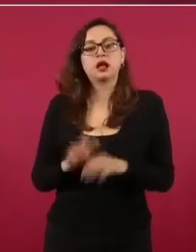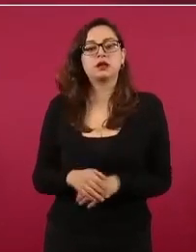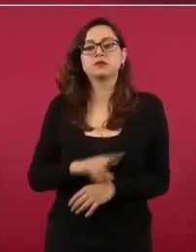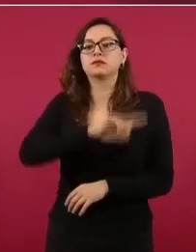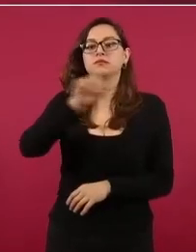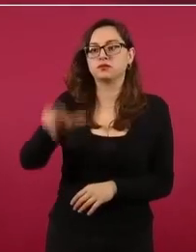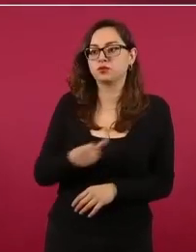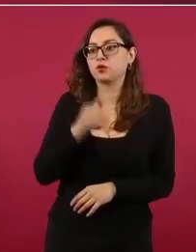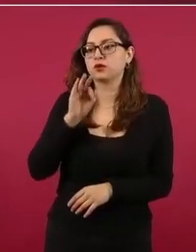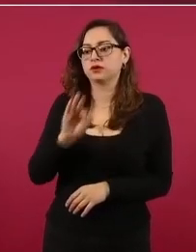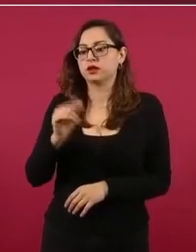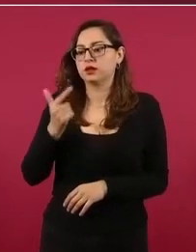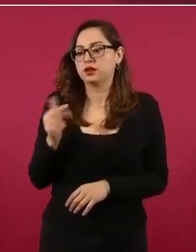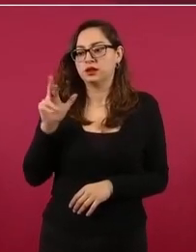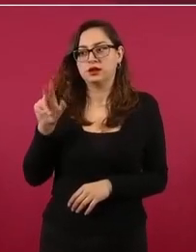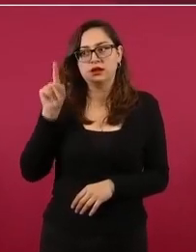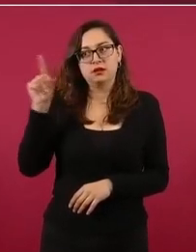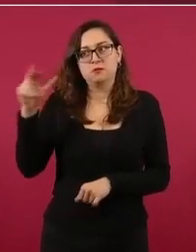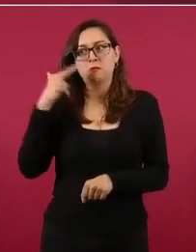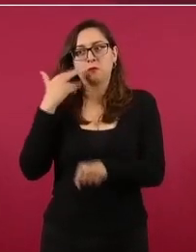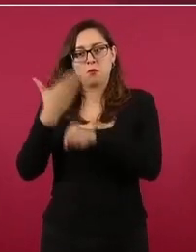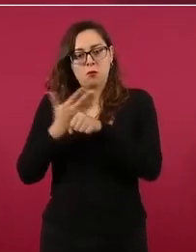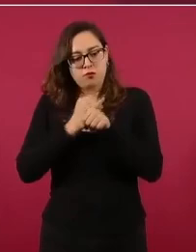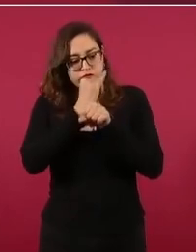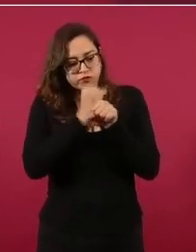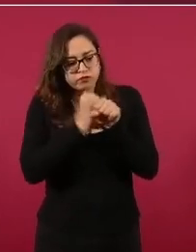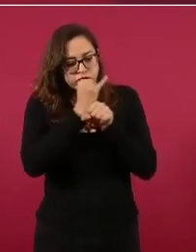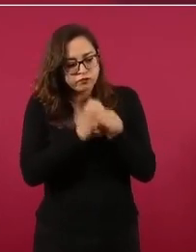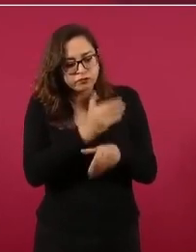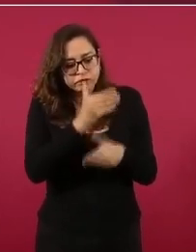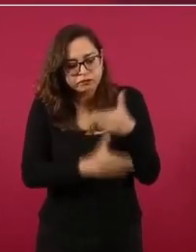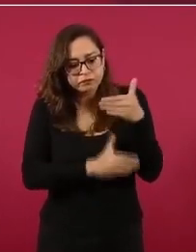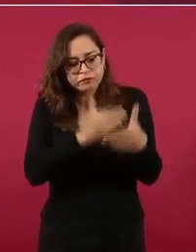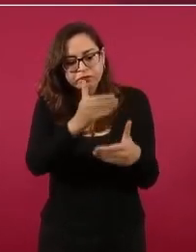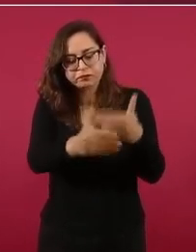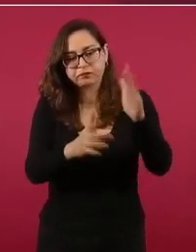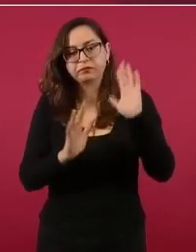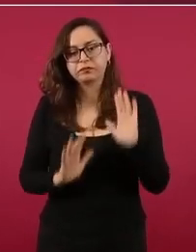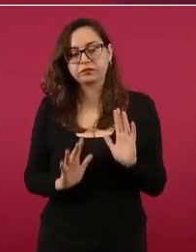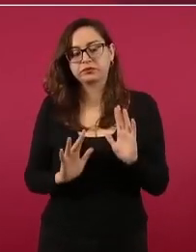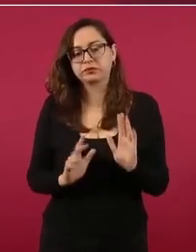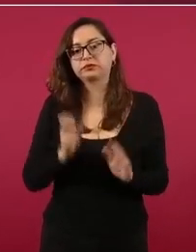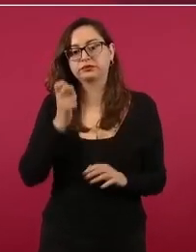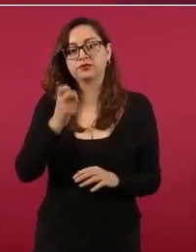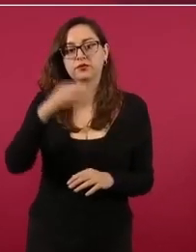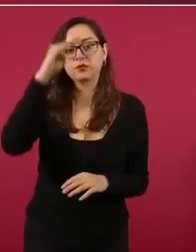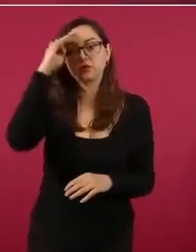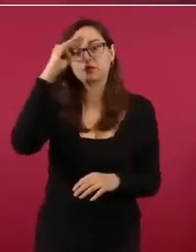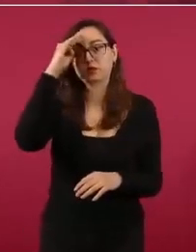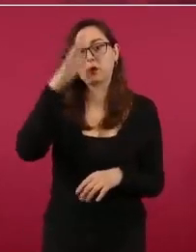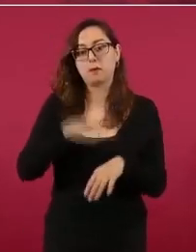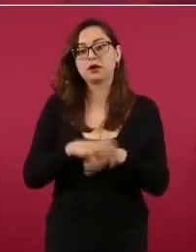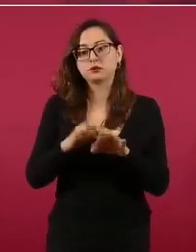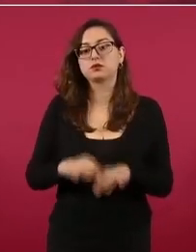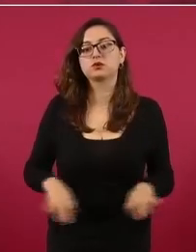la Ciudad de México, y que la Fiscalía General se haga cargo.